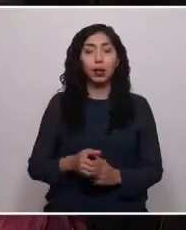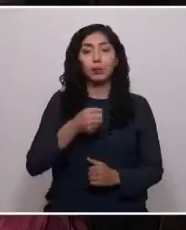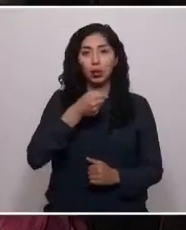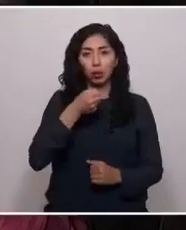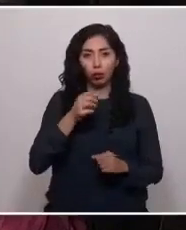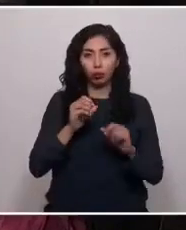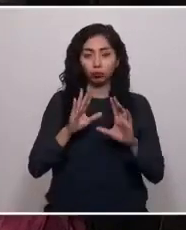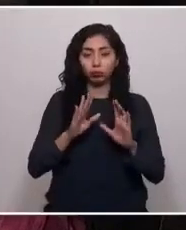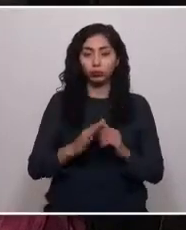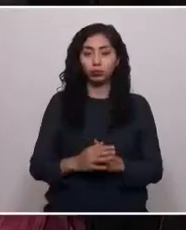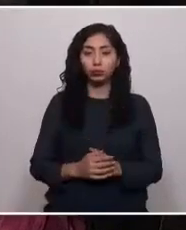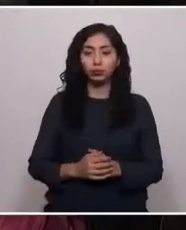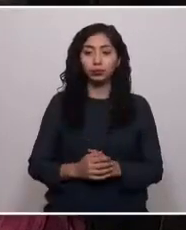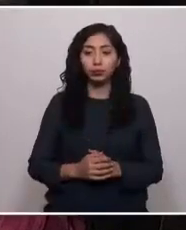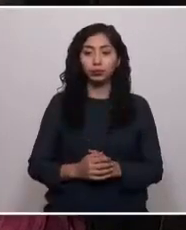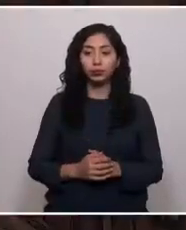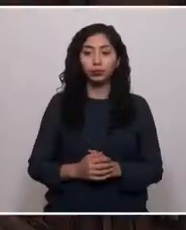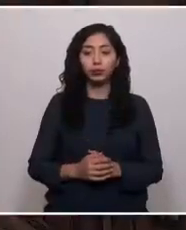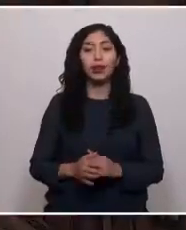Señor secretario,